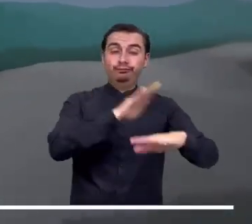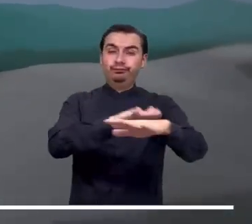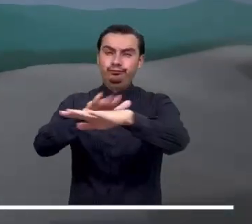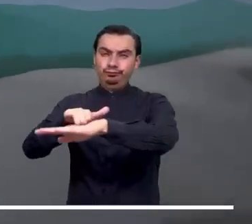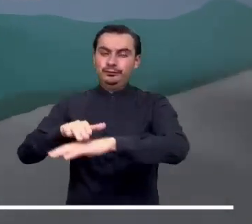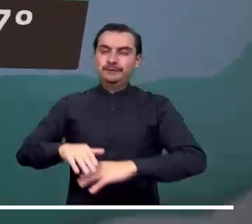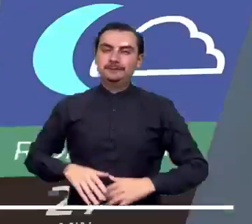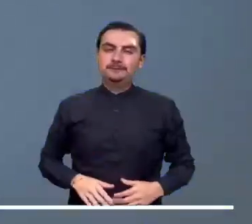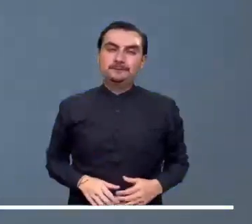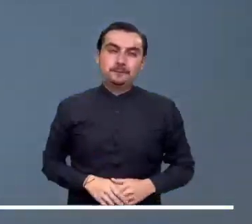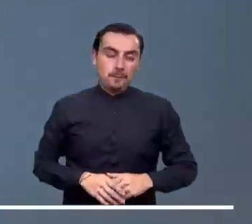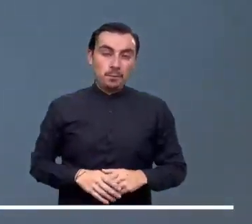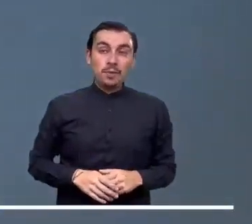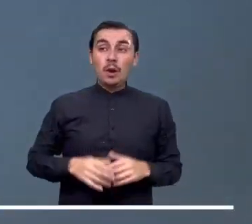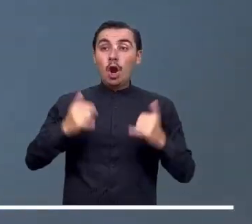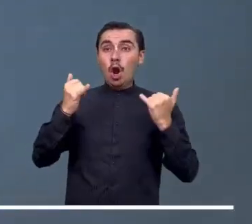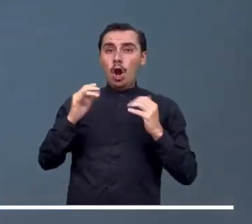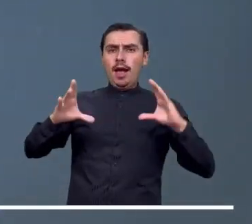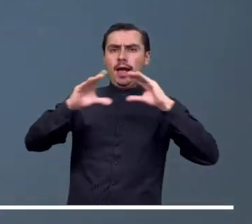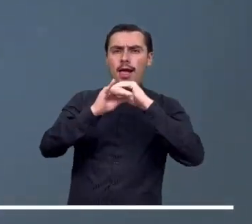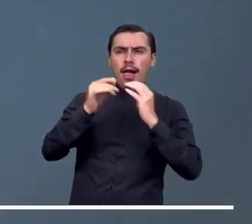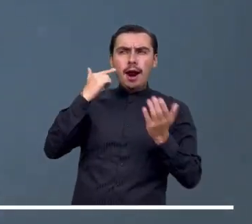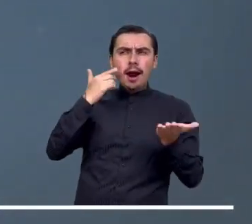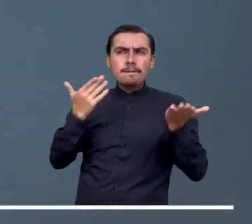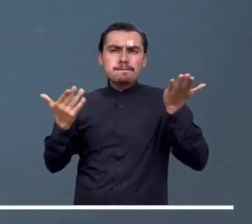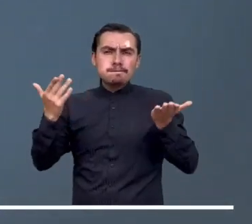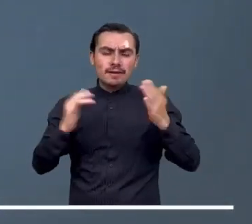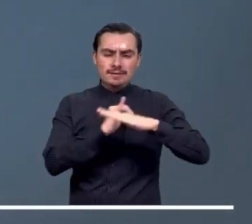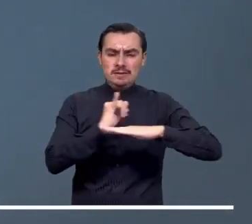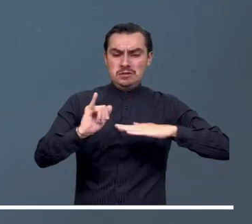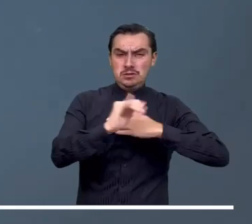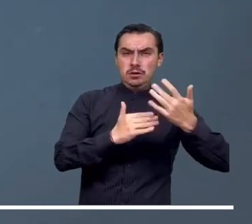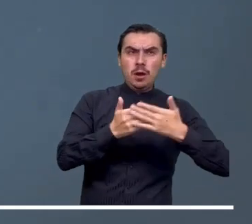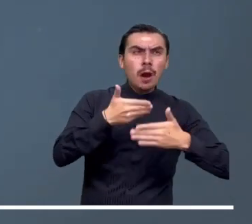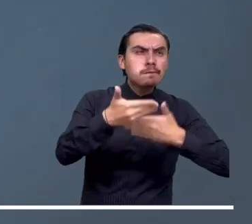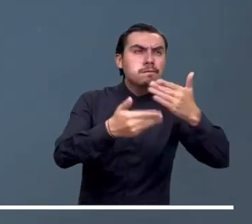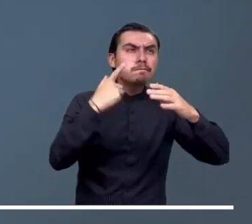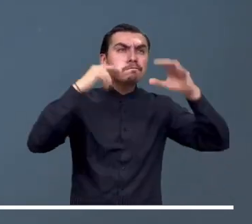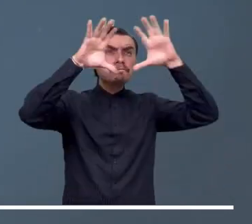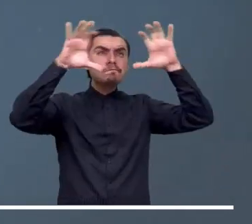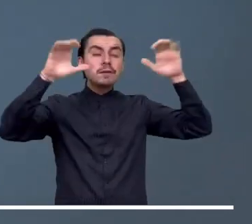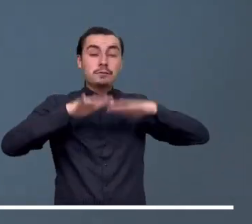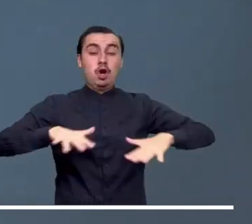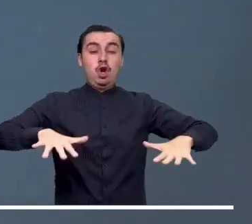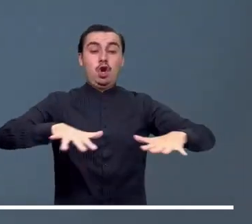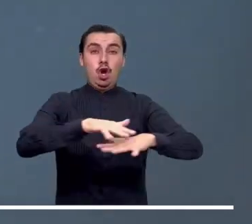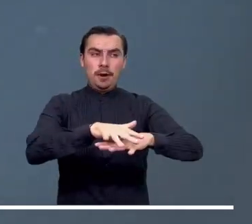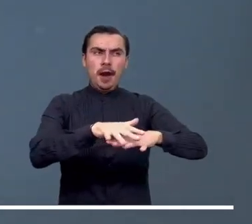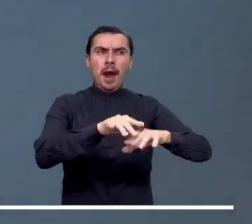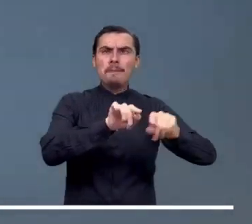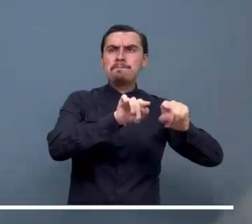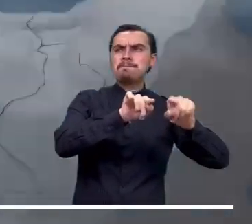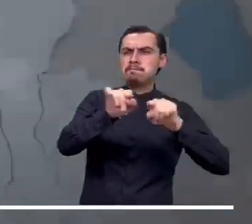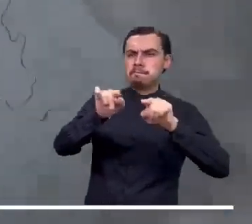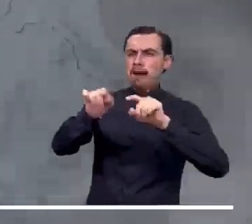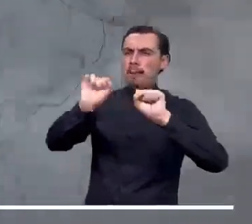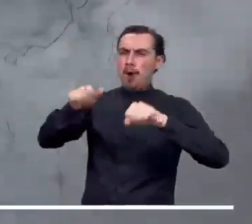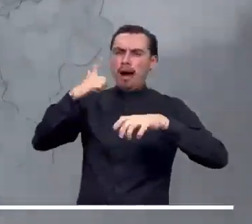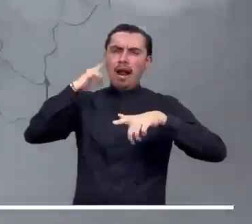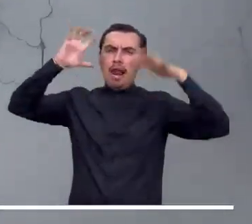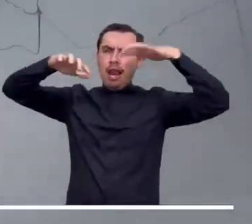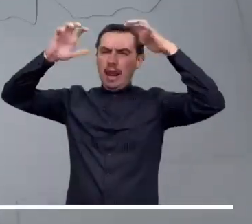Noche seminublada y seca se pronostica en San Andrés, mientras que en la isla de Providencia podrían activarse algunas lloviznas.